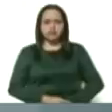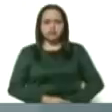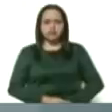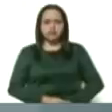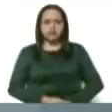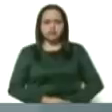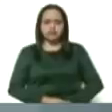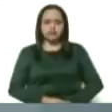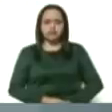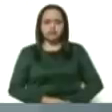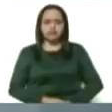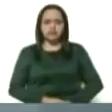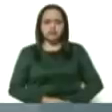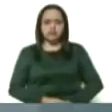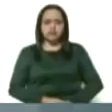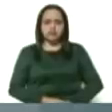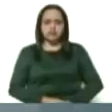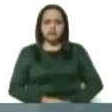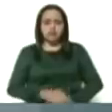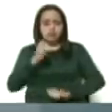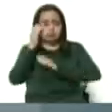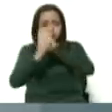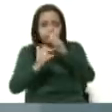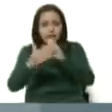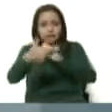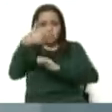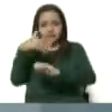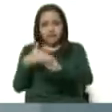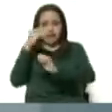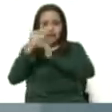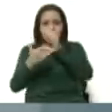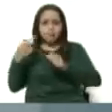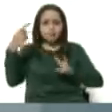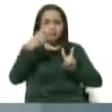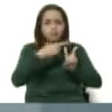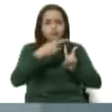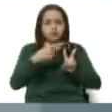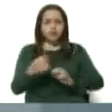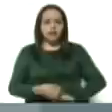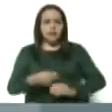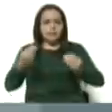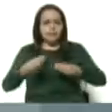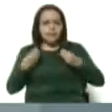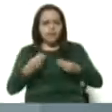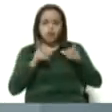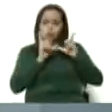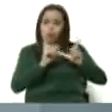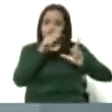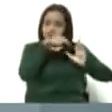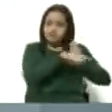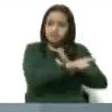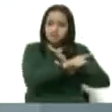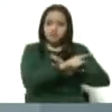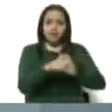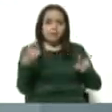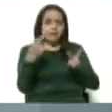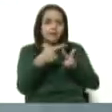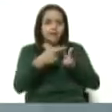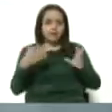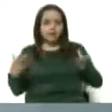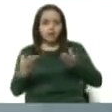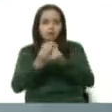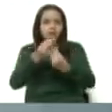frente a las cámaras, detrás de las cámaras de Venezuela de Televisión, viviendo en cuarentena allí junto